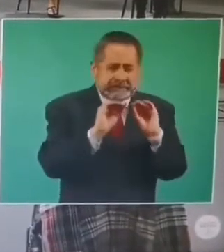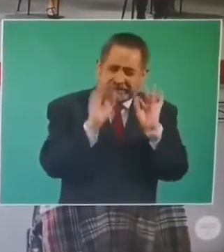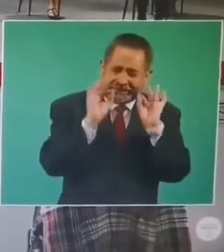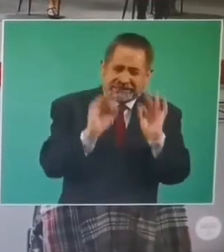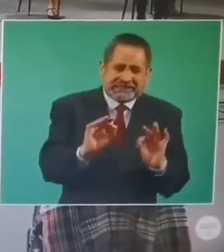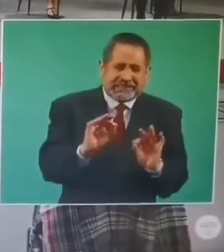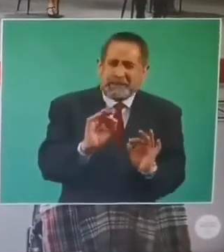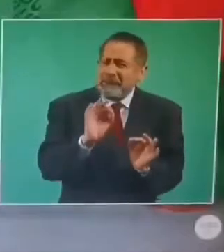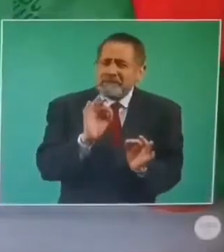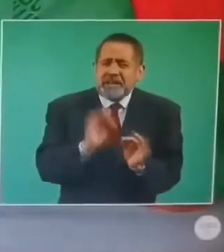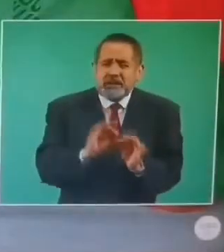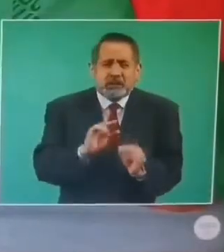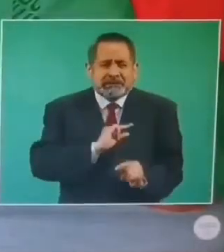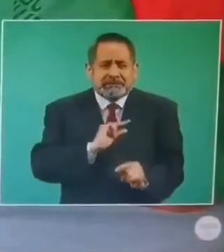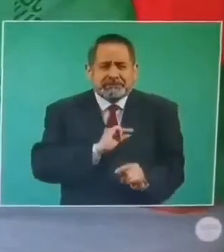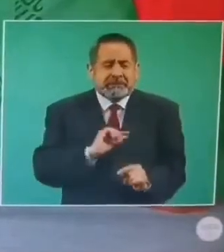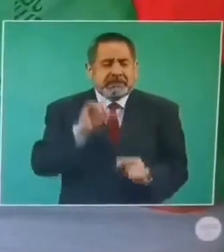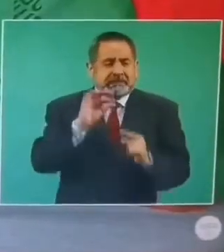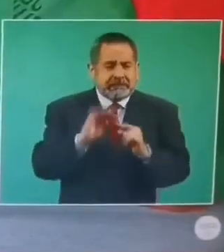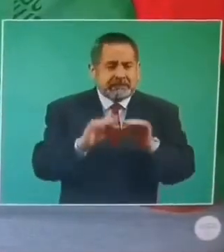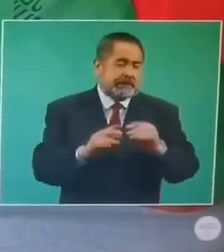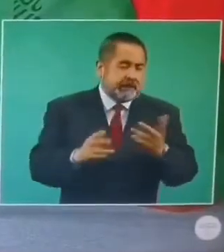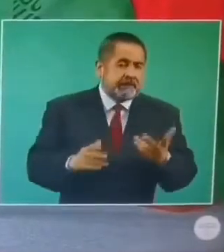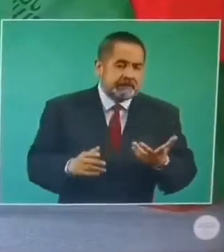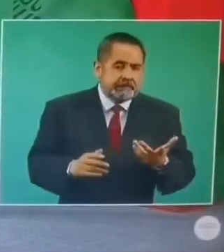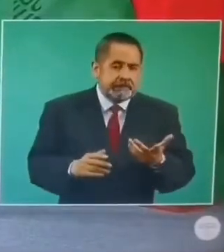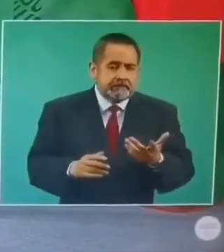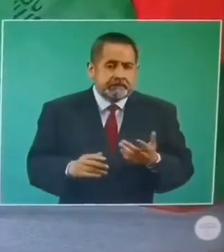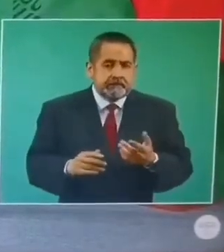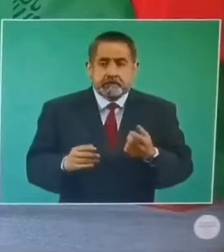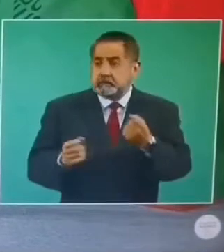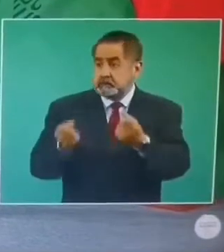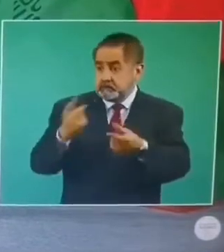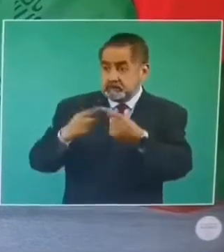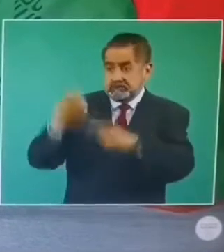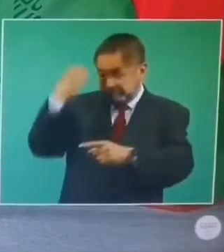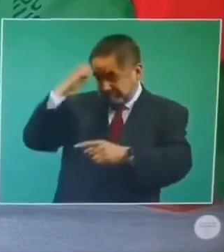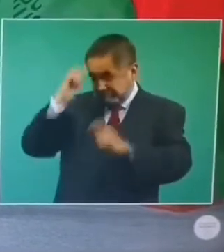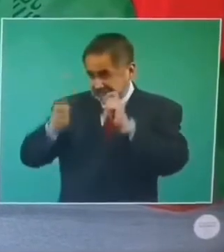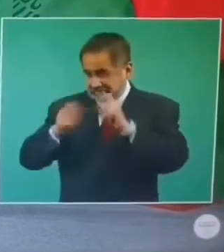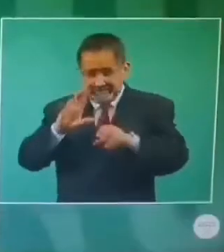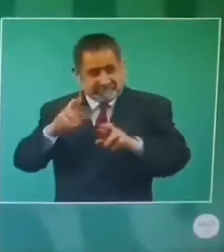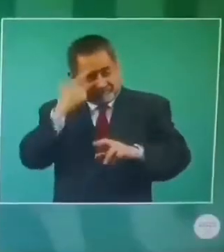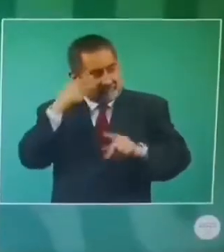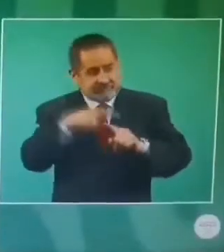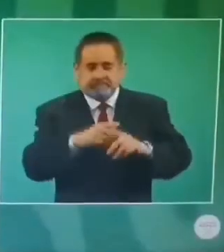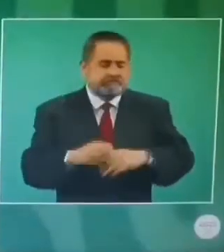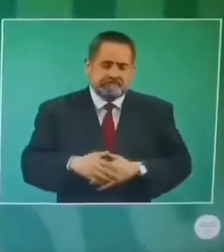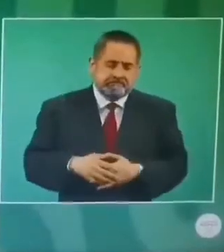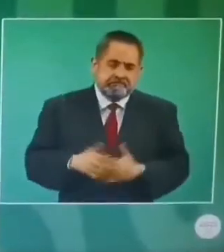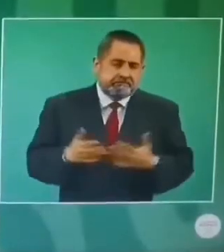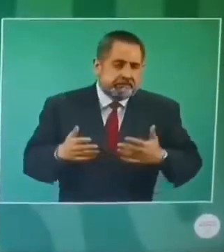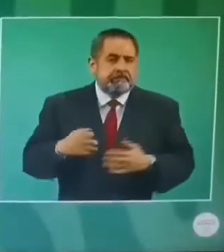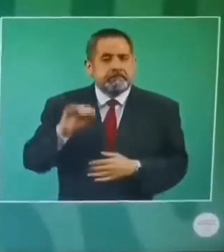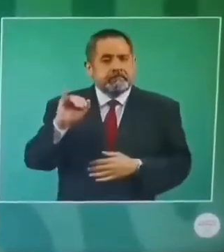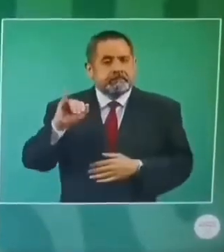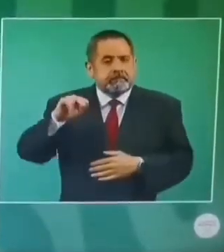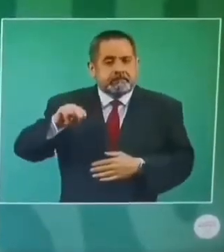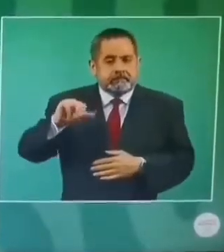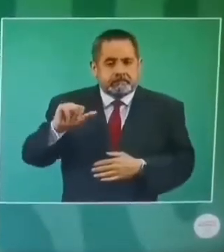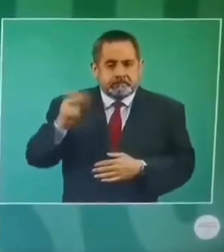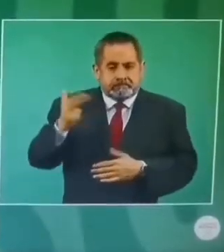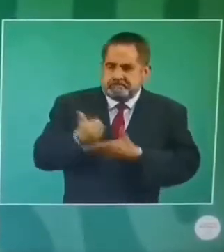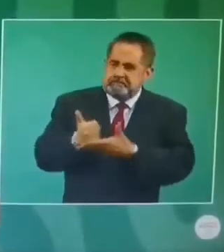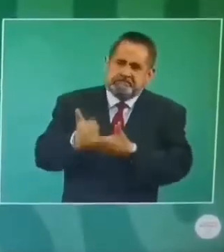permanente, porque no siempre hay la especialidad en esta materia, y el INAH desempeña una función muy